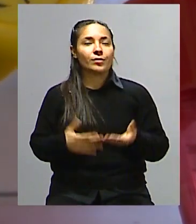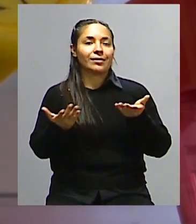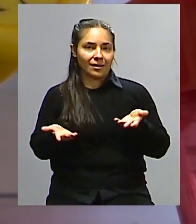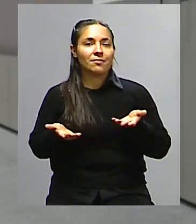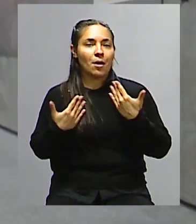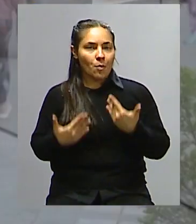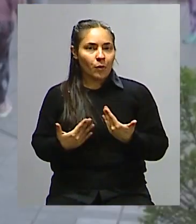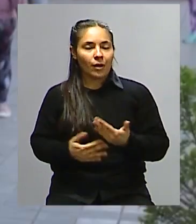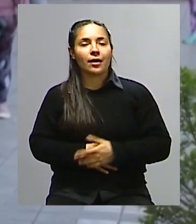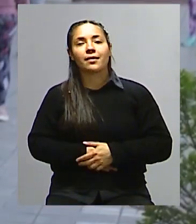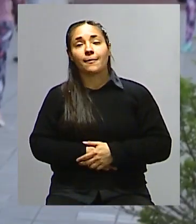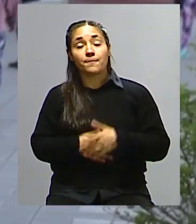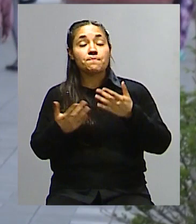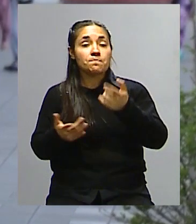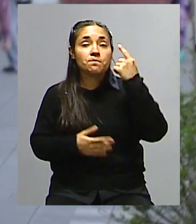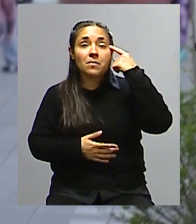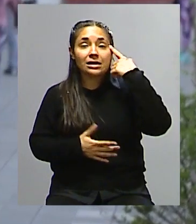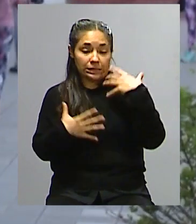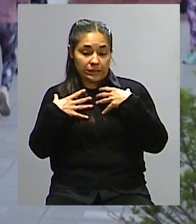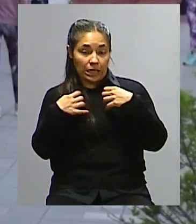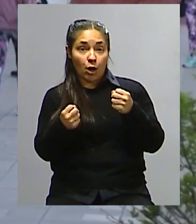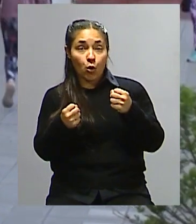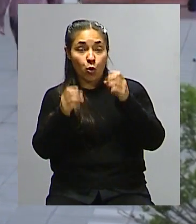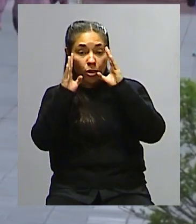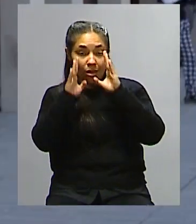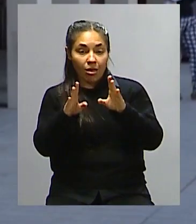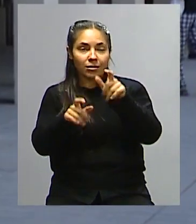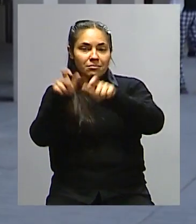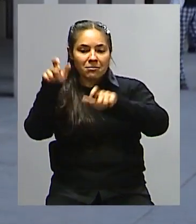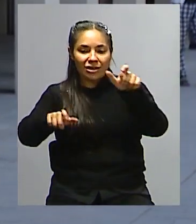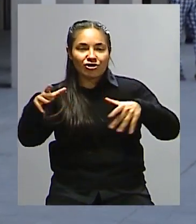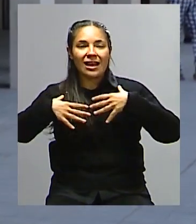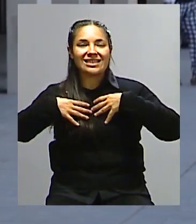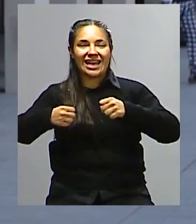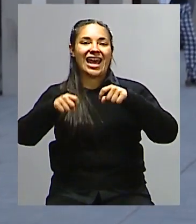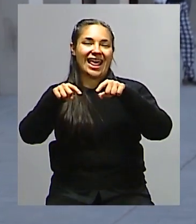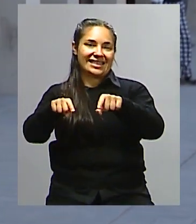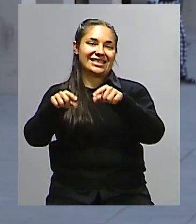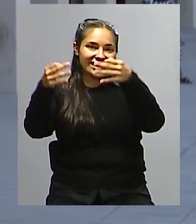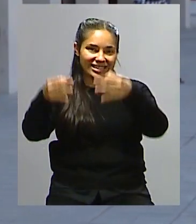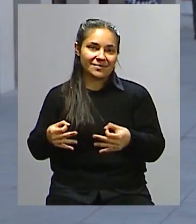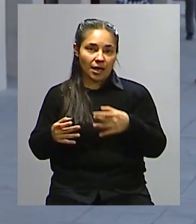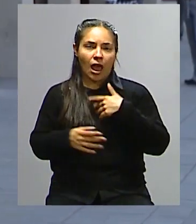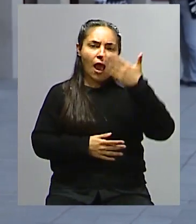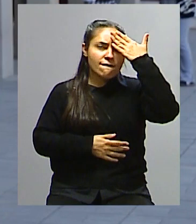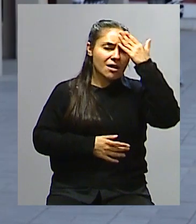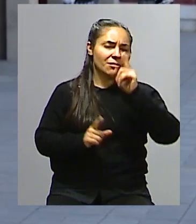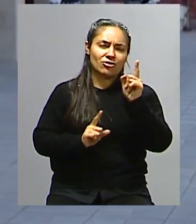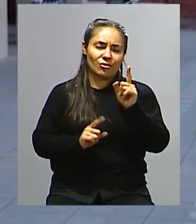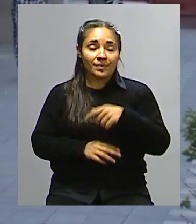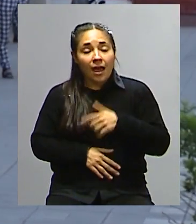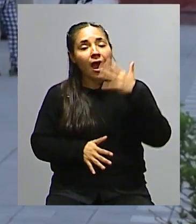Por lo tanto, pensar en condiciones de salud es pensar en personas sanas, que esto también a veces confunde, ¿viste?